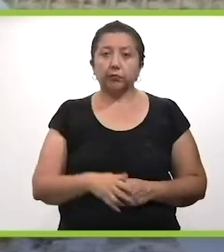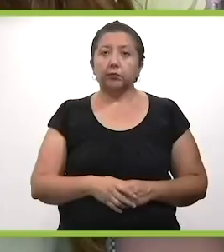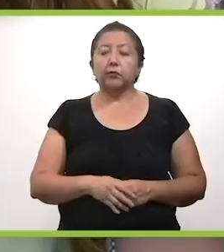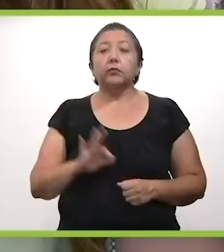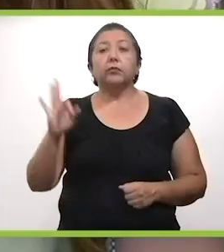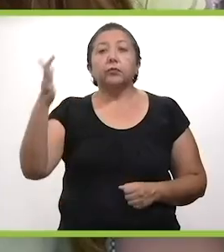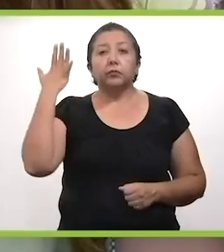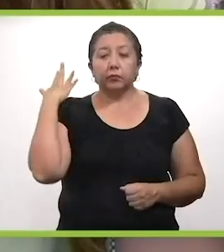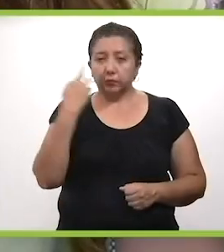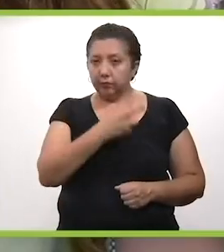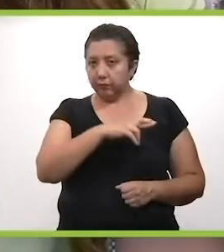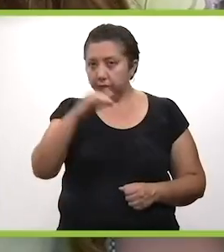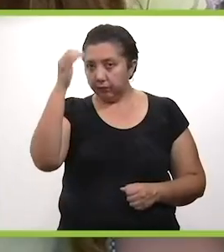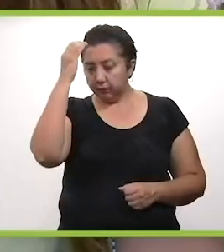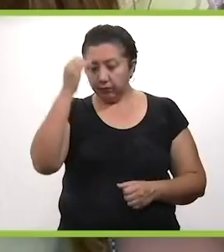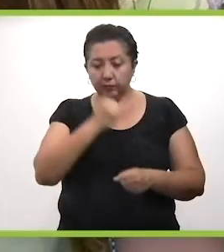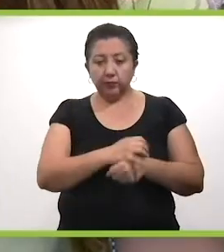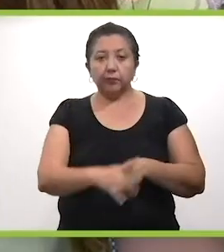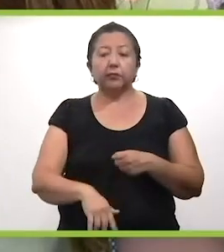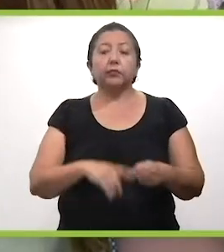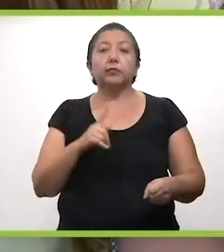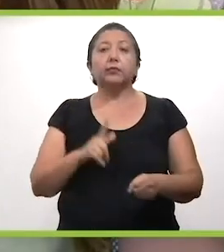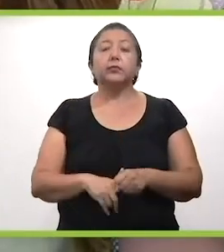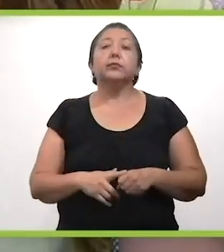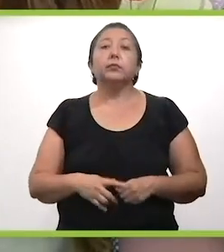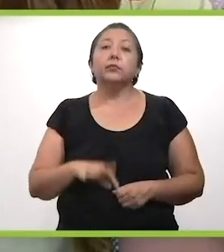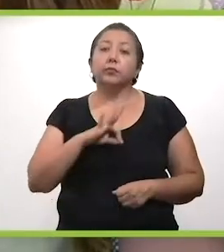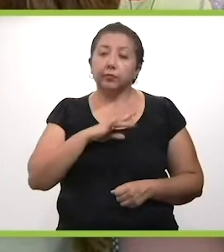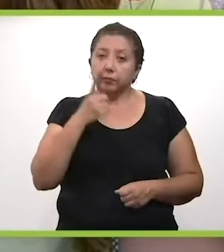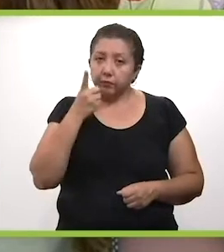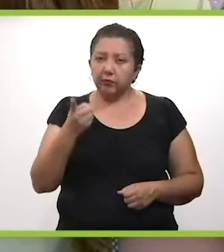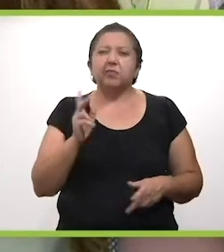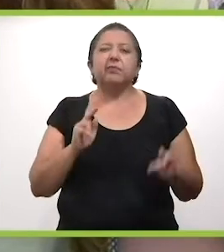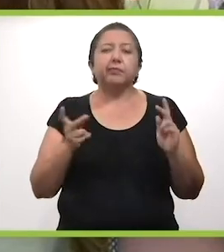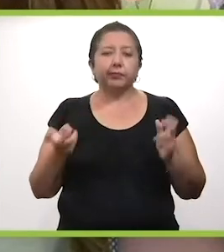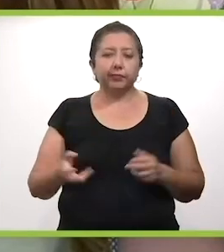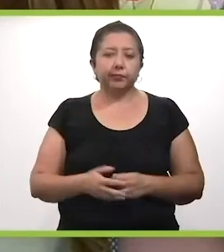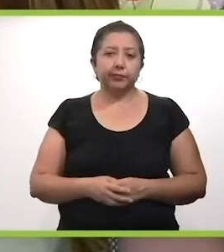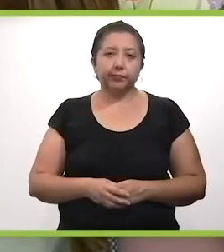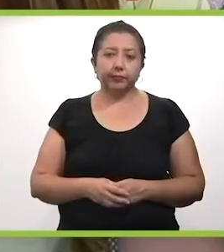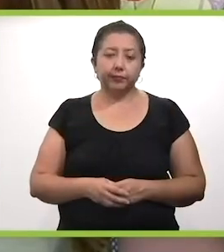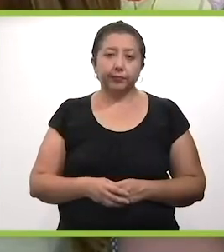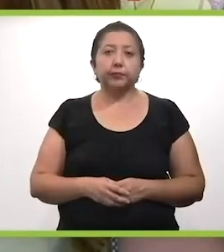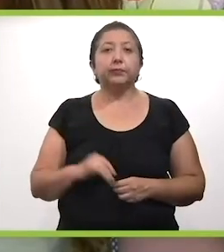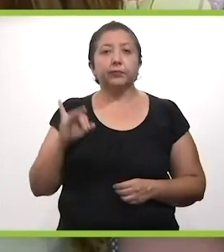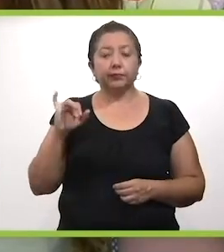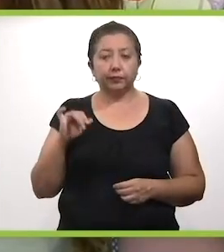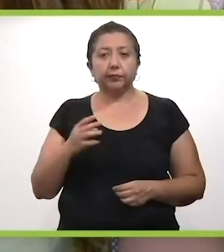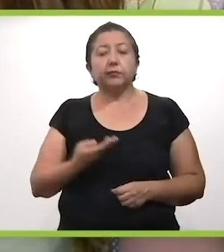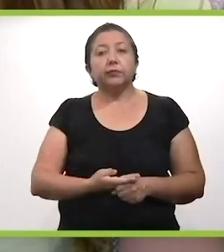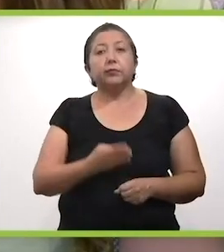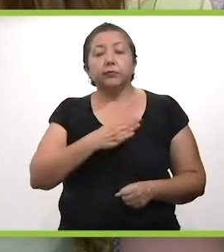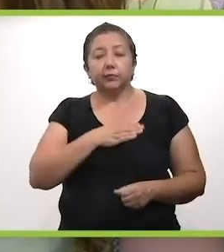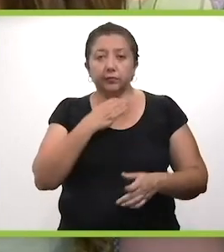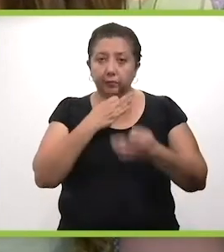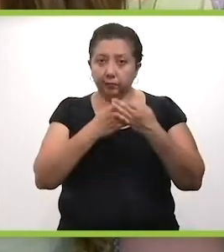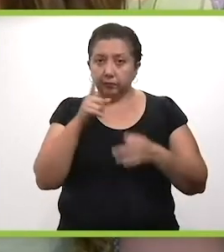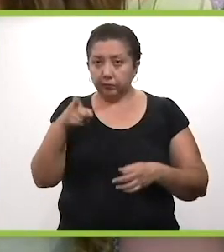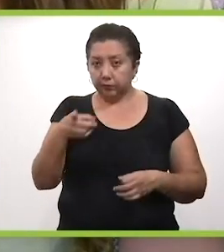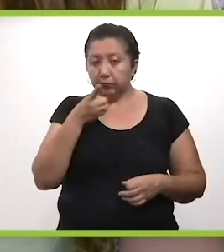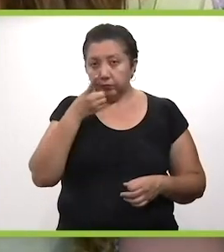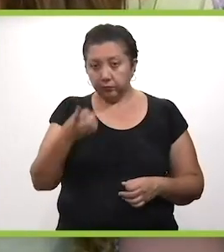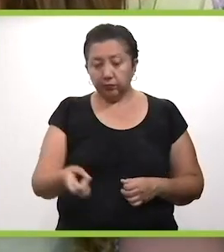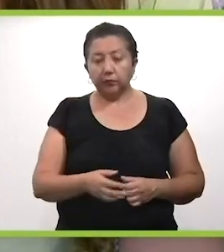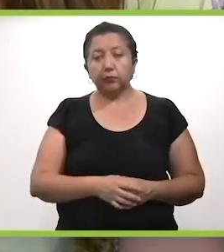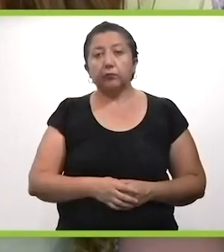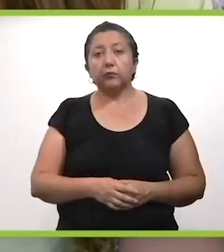Yucatán, del estado de Yucatán, fue reconocida internacionalmente. ¿Podría contarnos de qué se trata? Así es, una muy buena